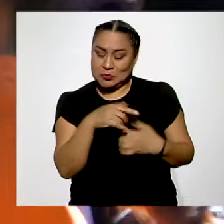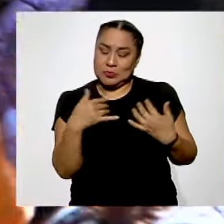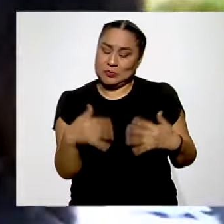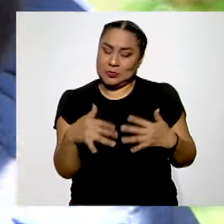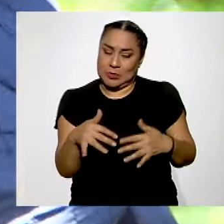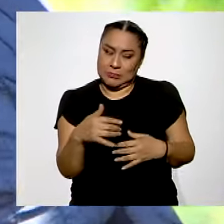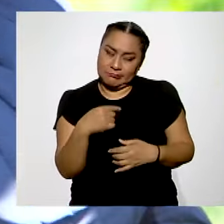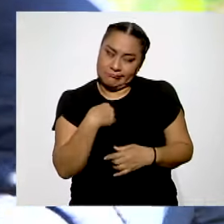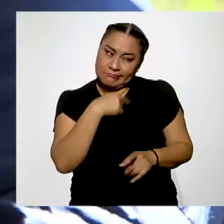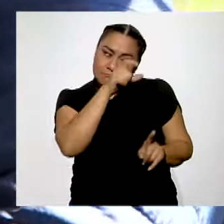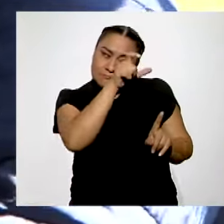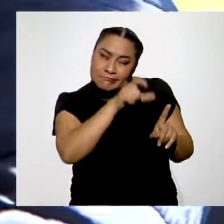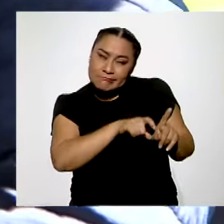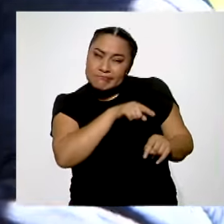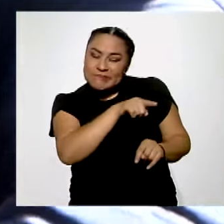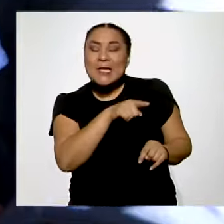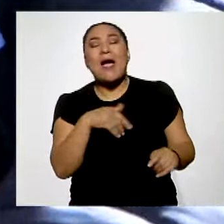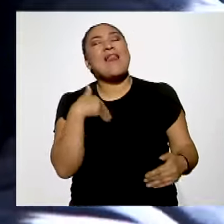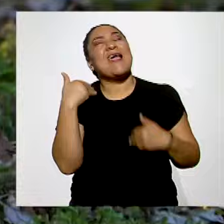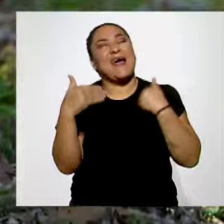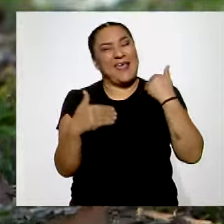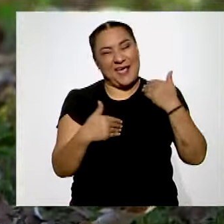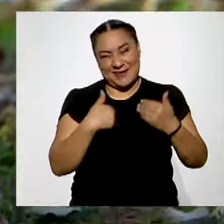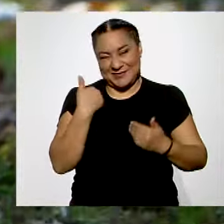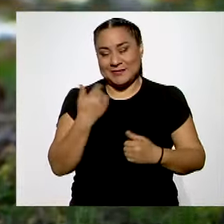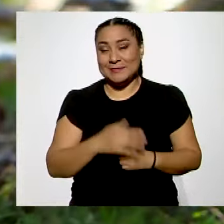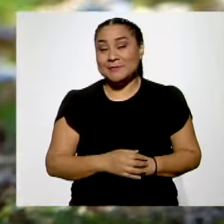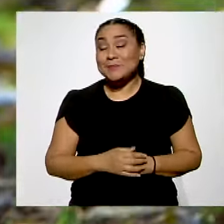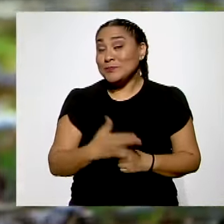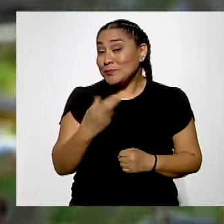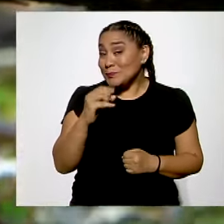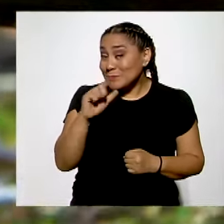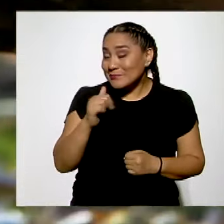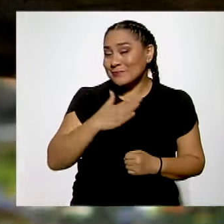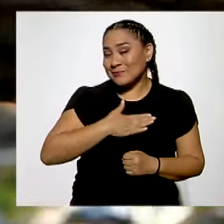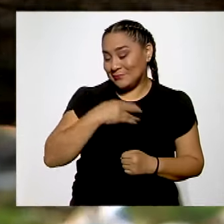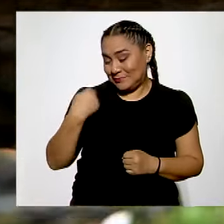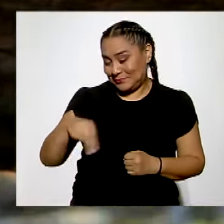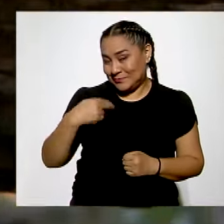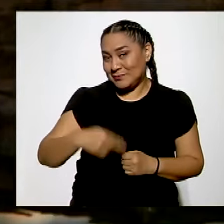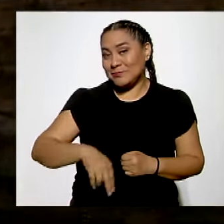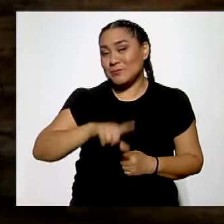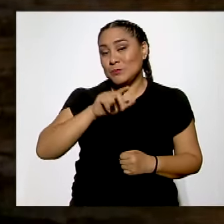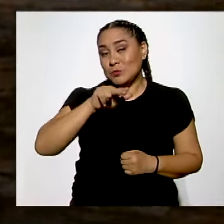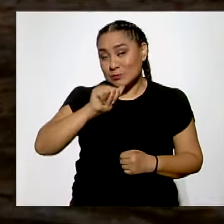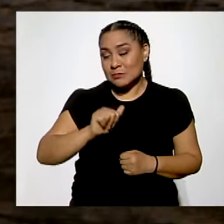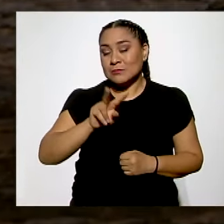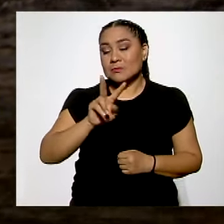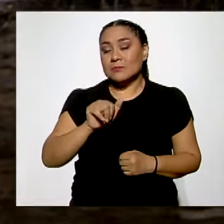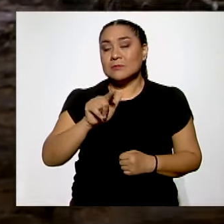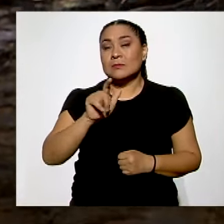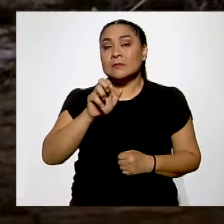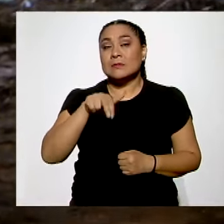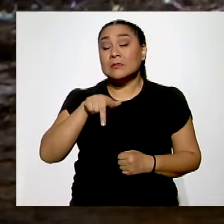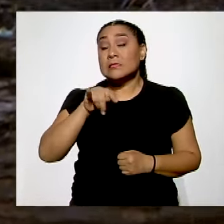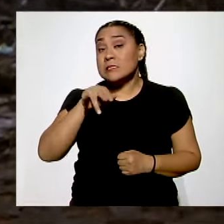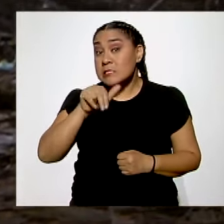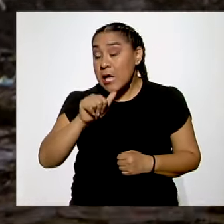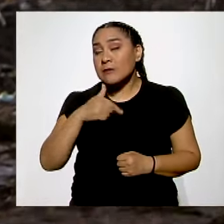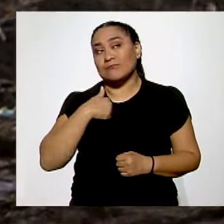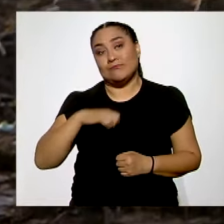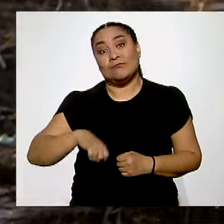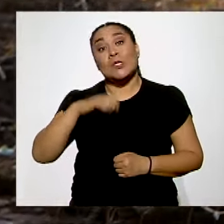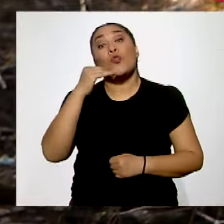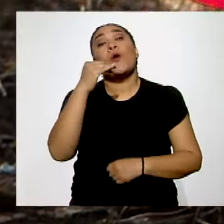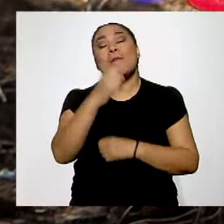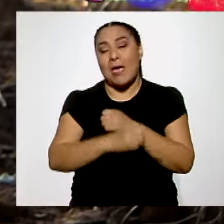yo la describiría como alegría. Hola, me llamo Luna Valentina y tengo